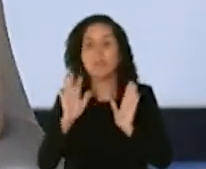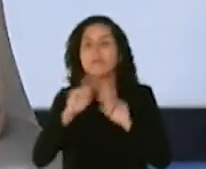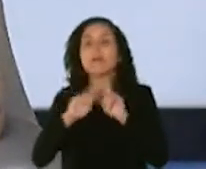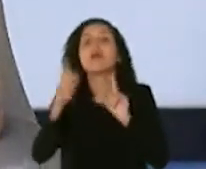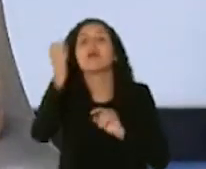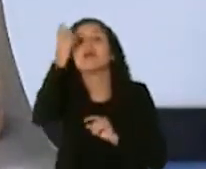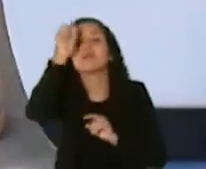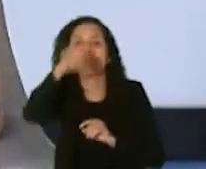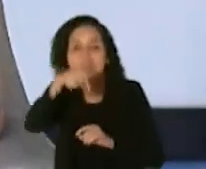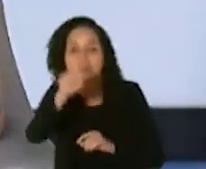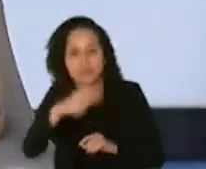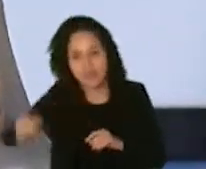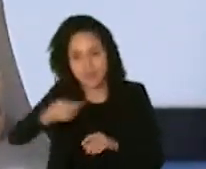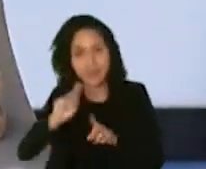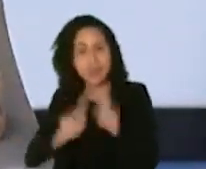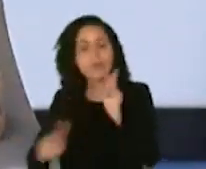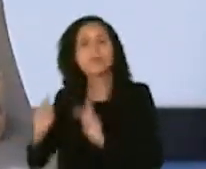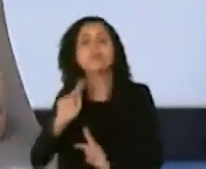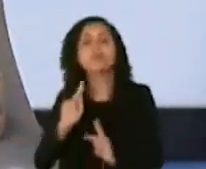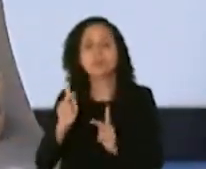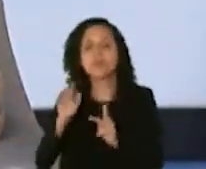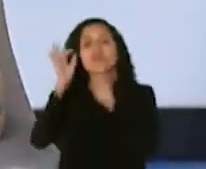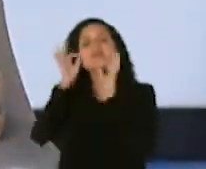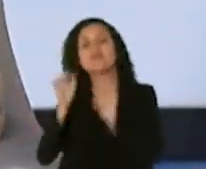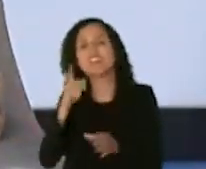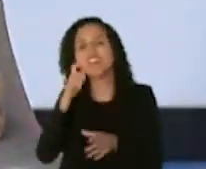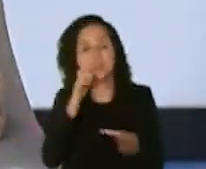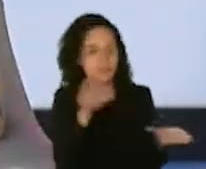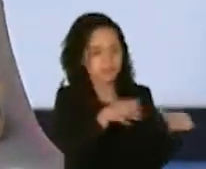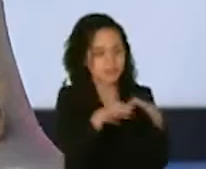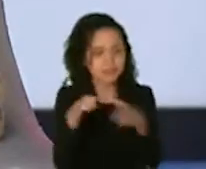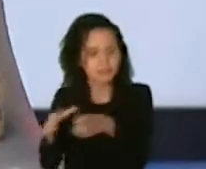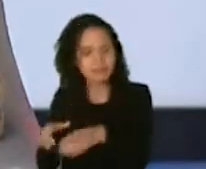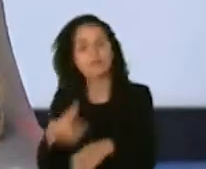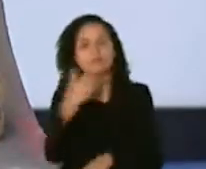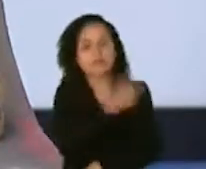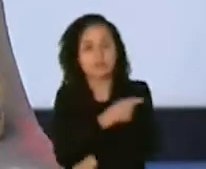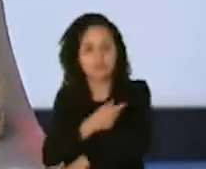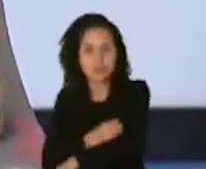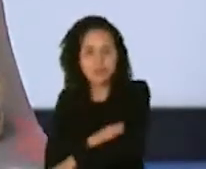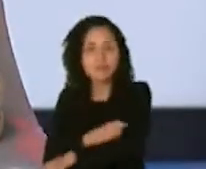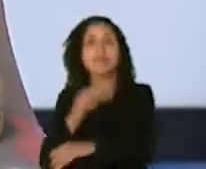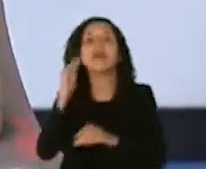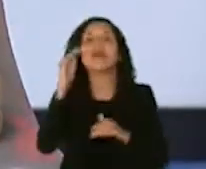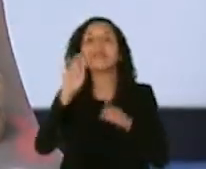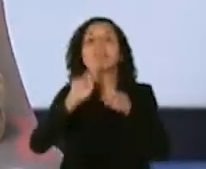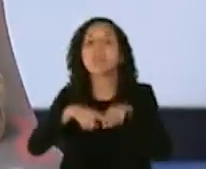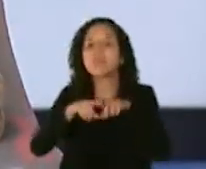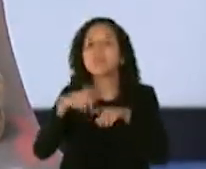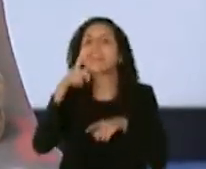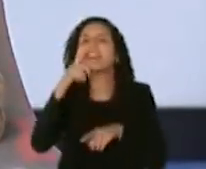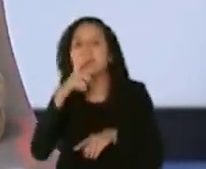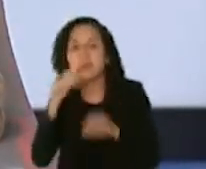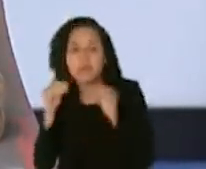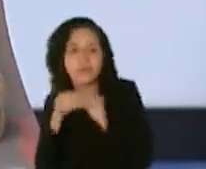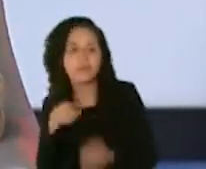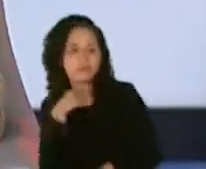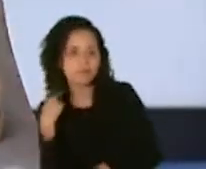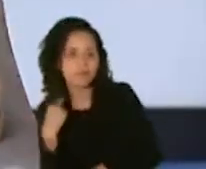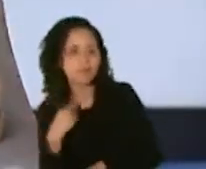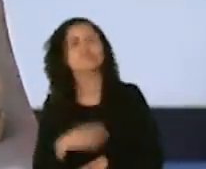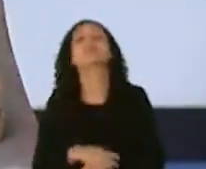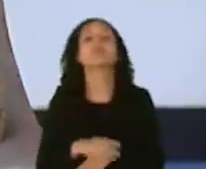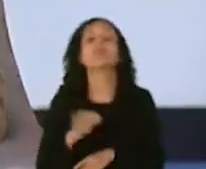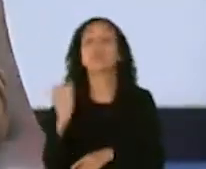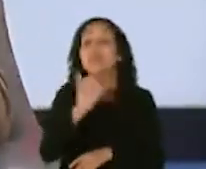esas personas son las que determinan cuáles van a ser las poblaciones a seguir en términos de escala de alto riesgo y definitivamente las